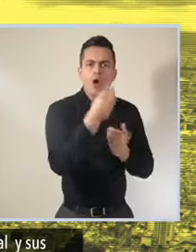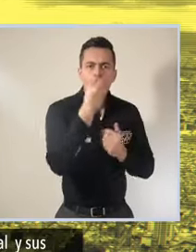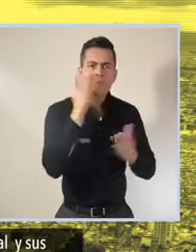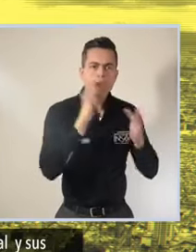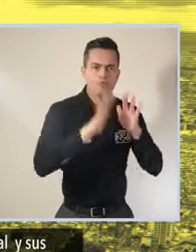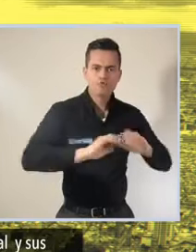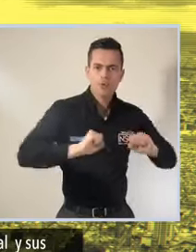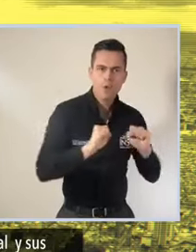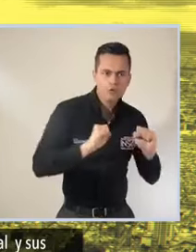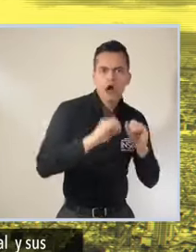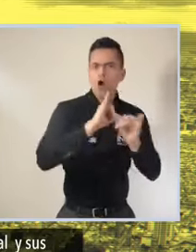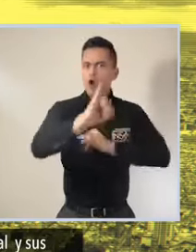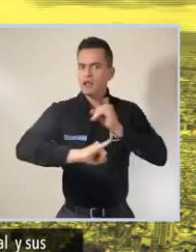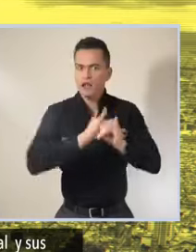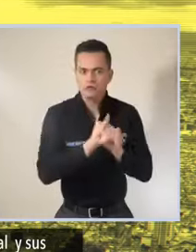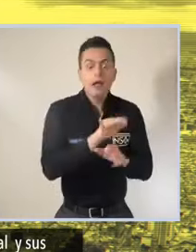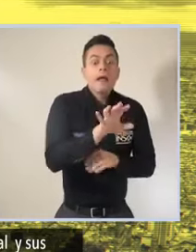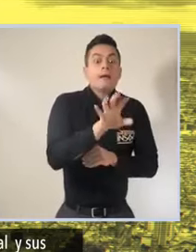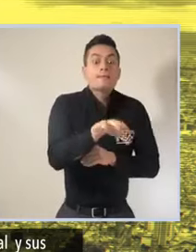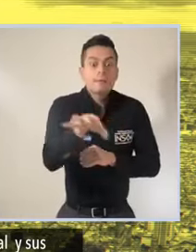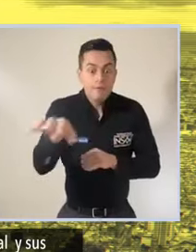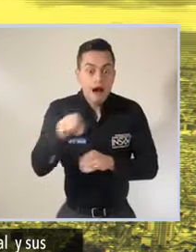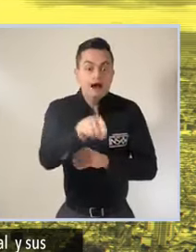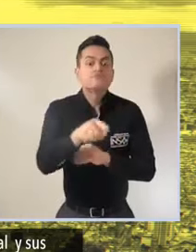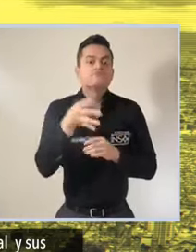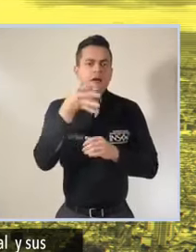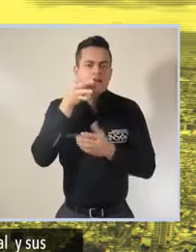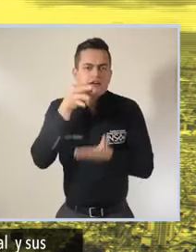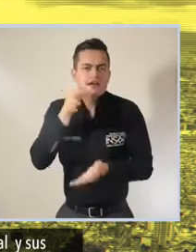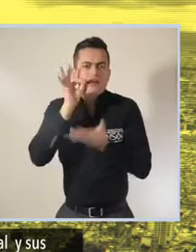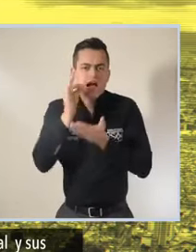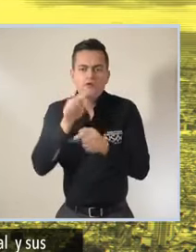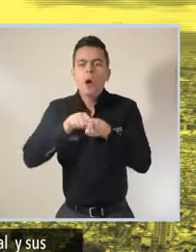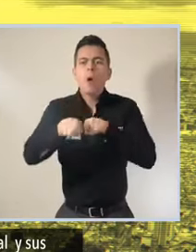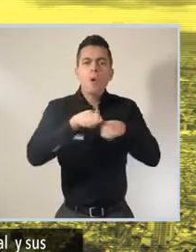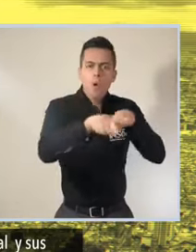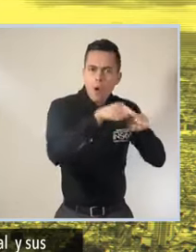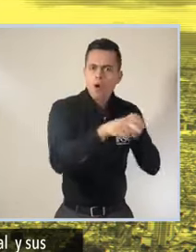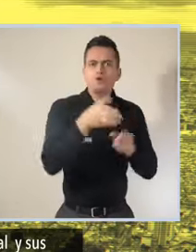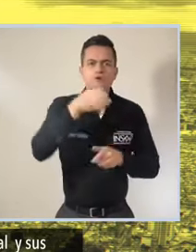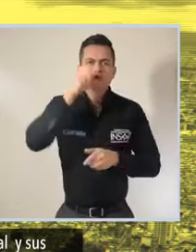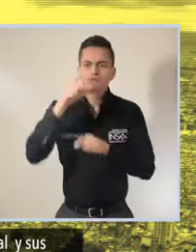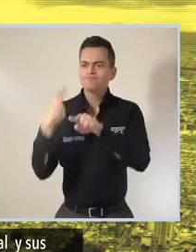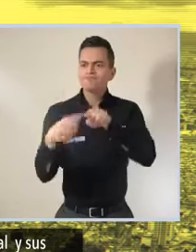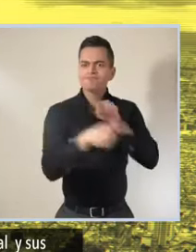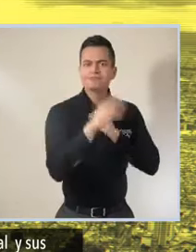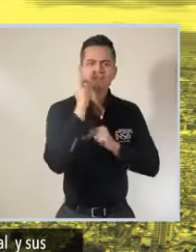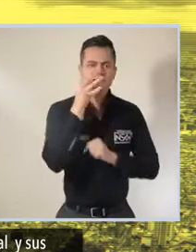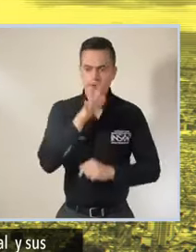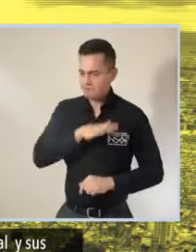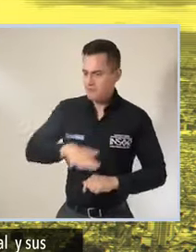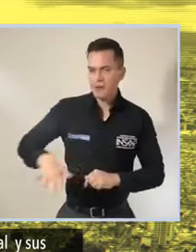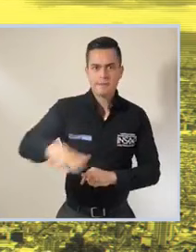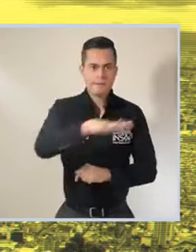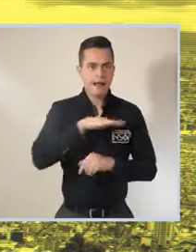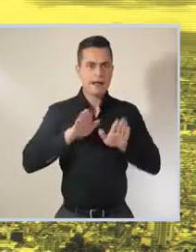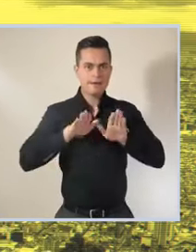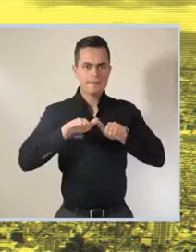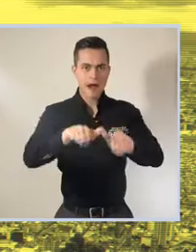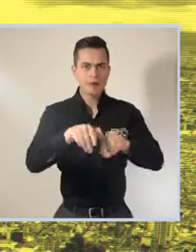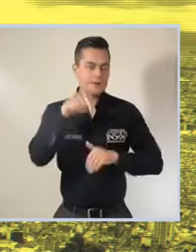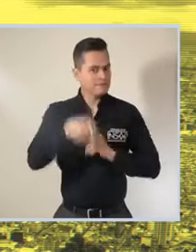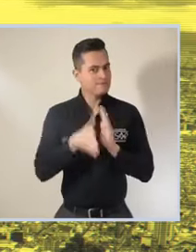van desde lo local a lo internacional y sus cafés también se destacan con unas deliciosas bebidas